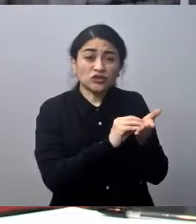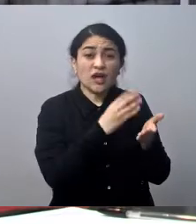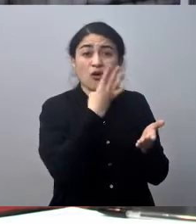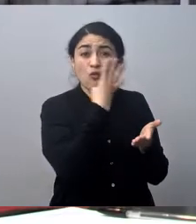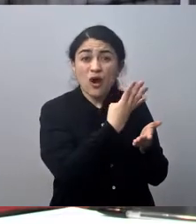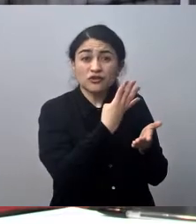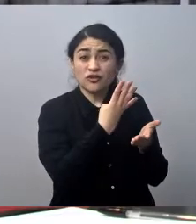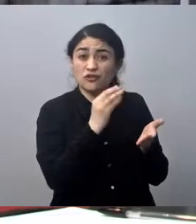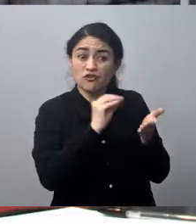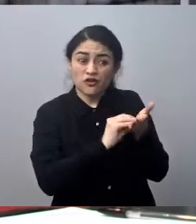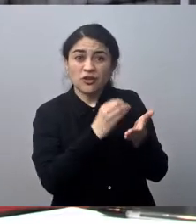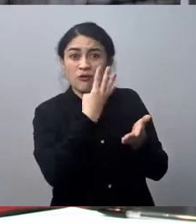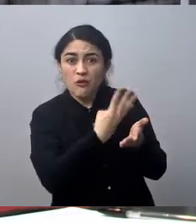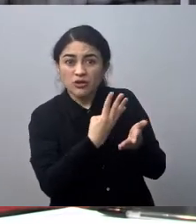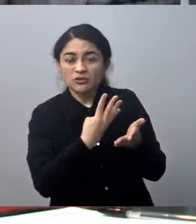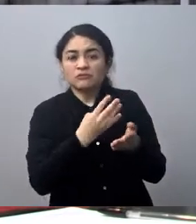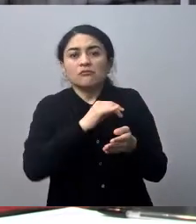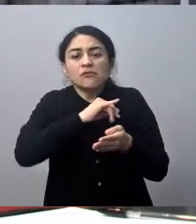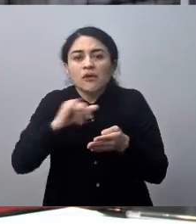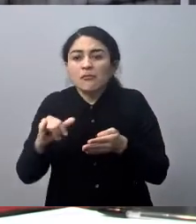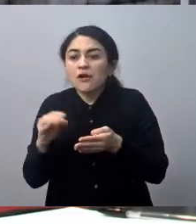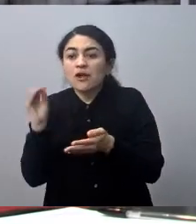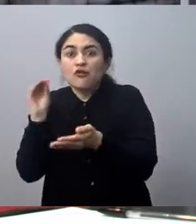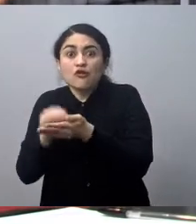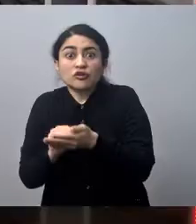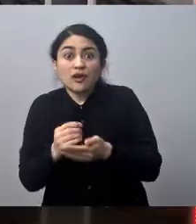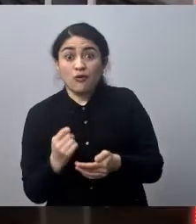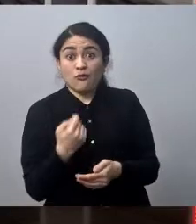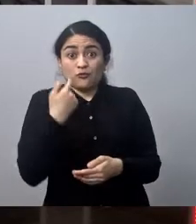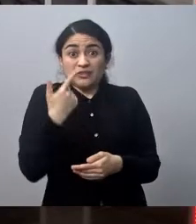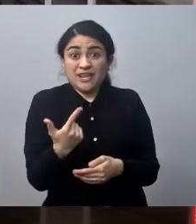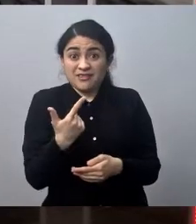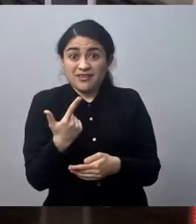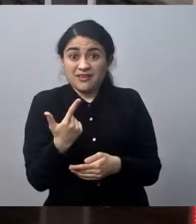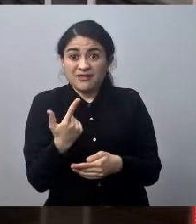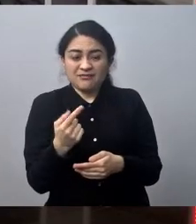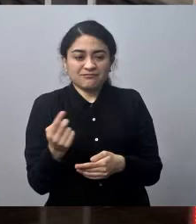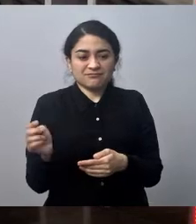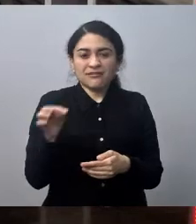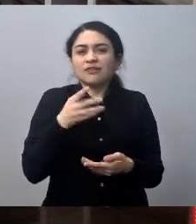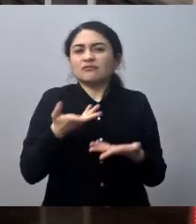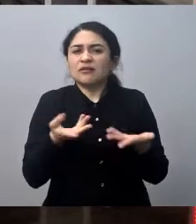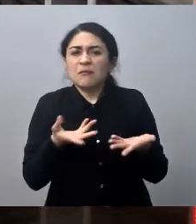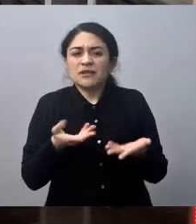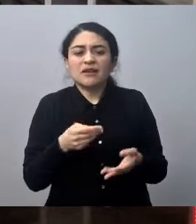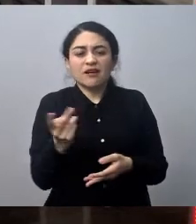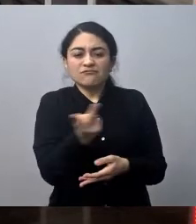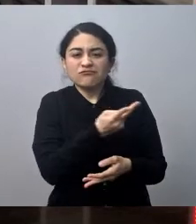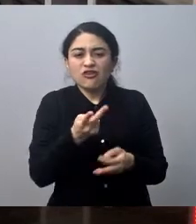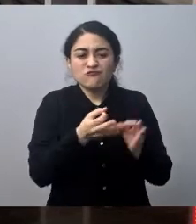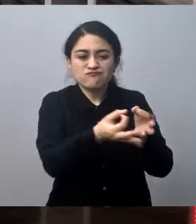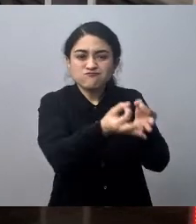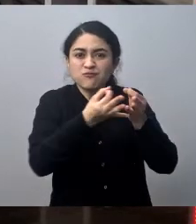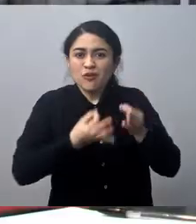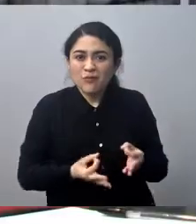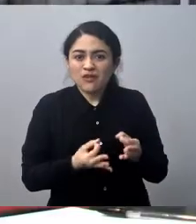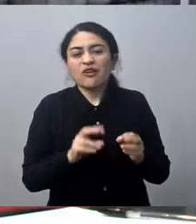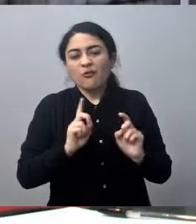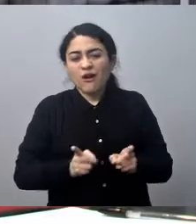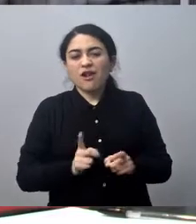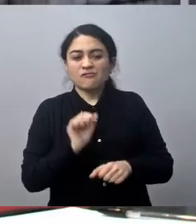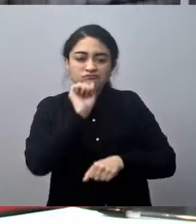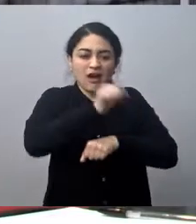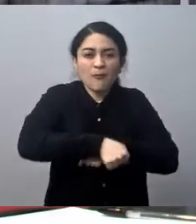4 y se sacó un 7 en el puntaje más alto, al final en el promedio